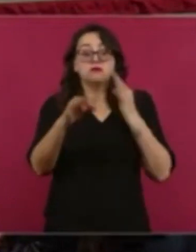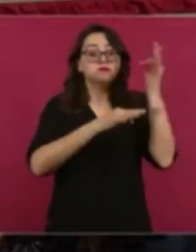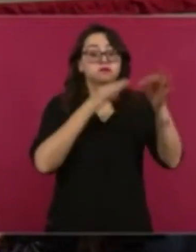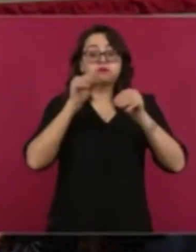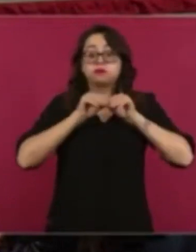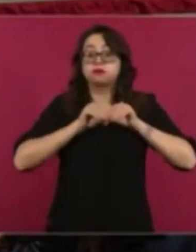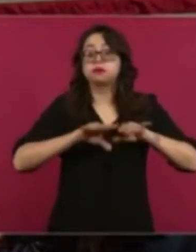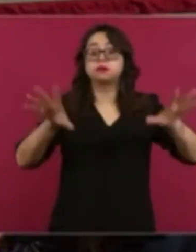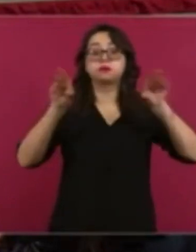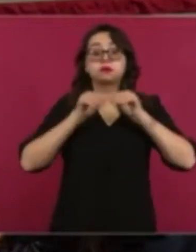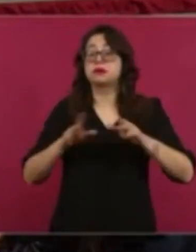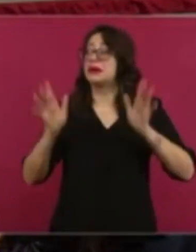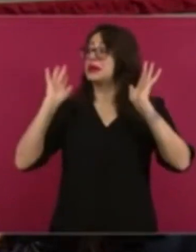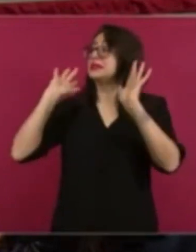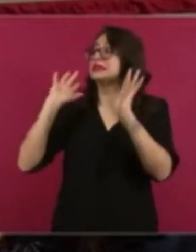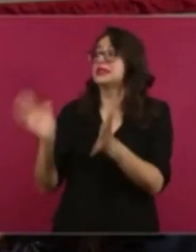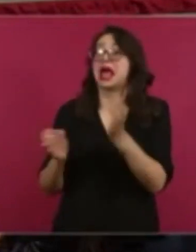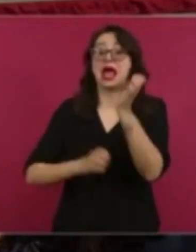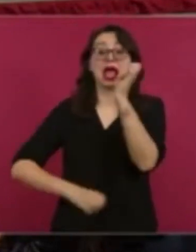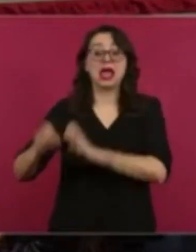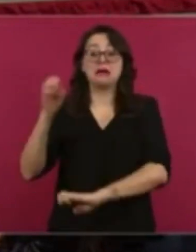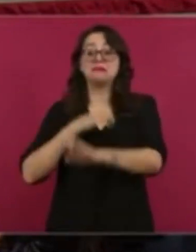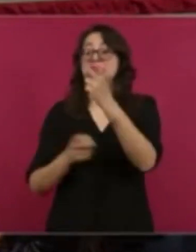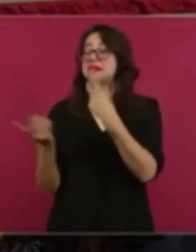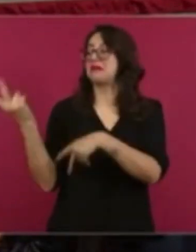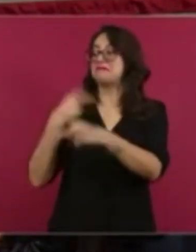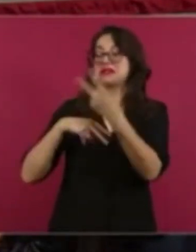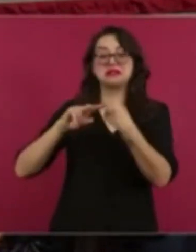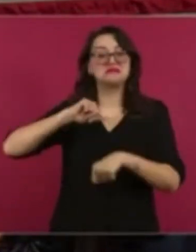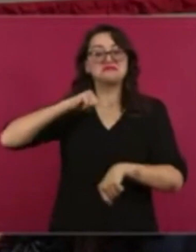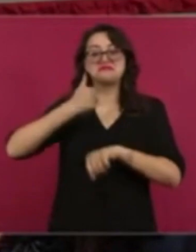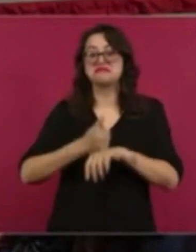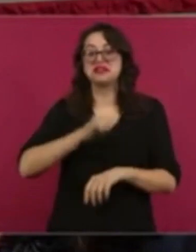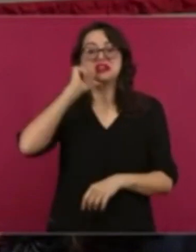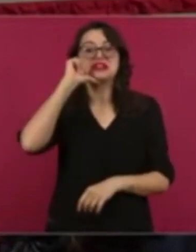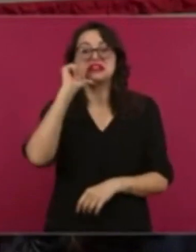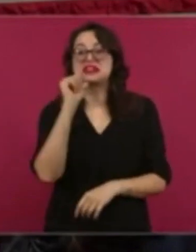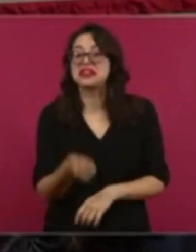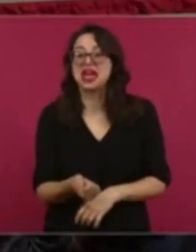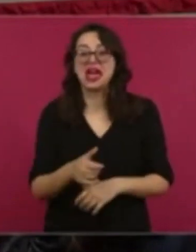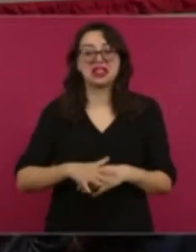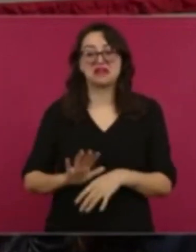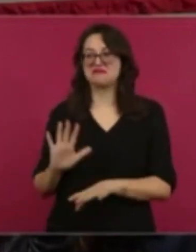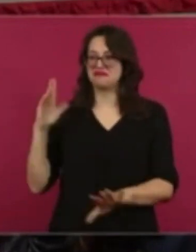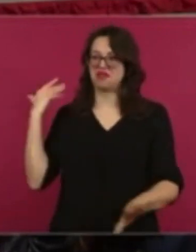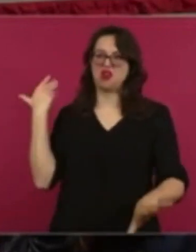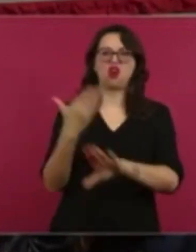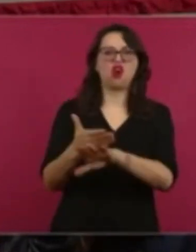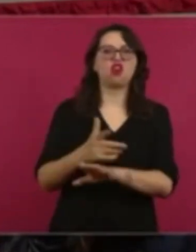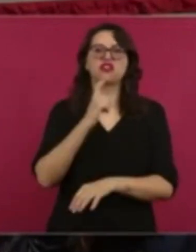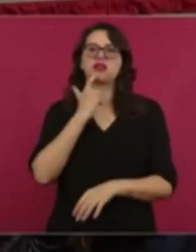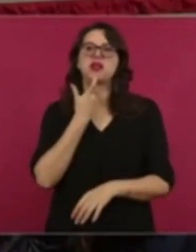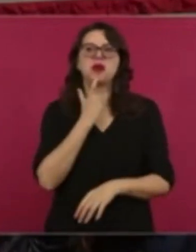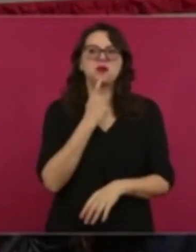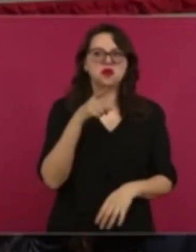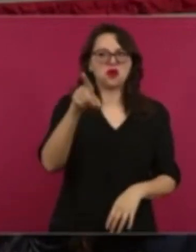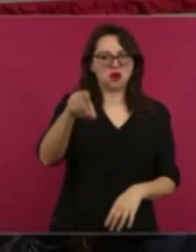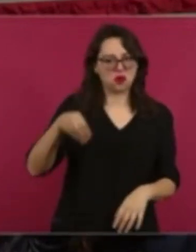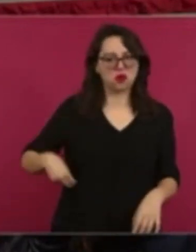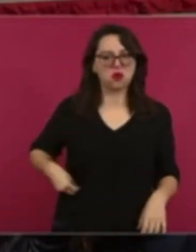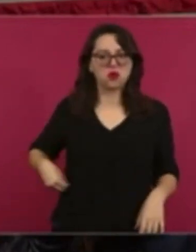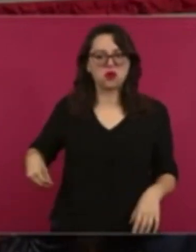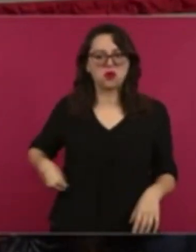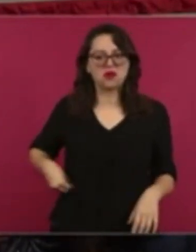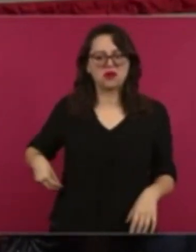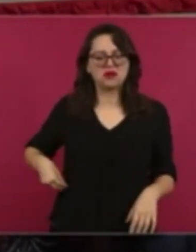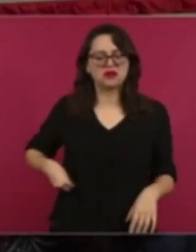iba acompañada con críticas al gobierno del presidente López Obrador. O sea, primero tomaron una fuente y después lo